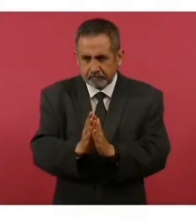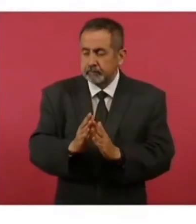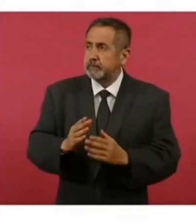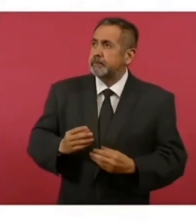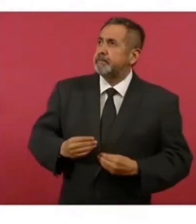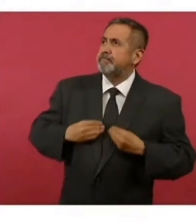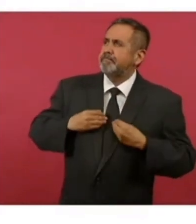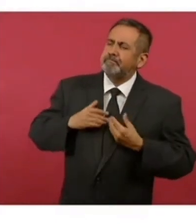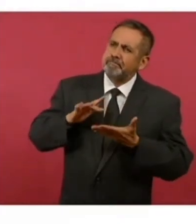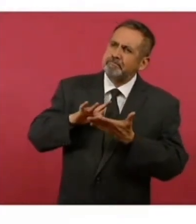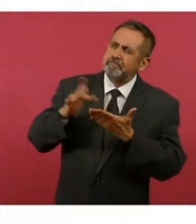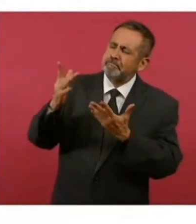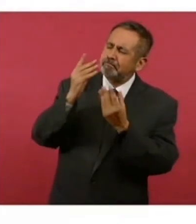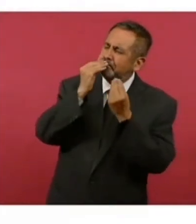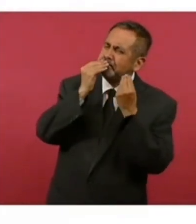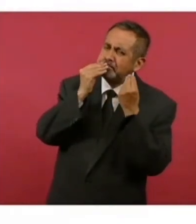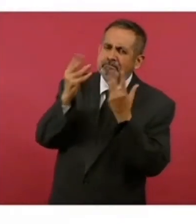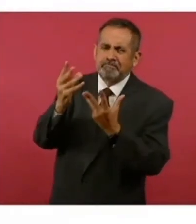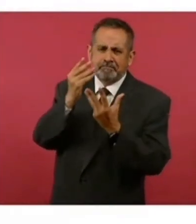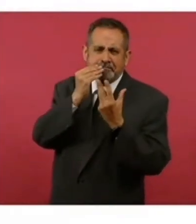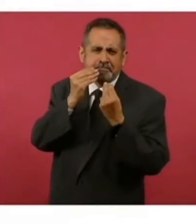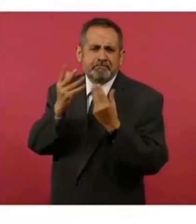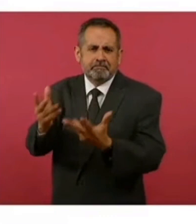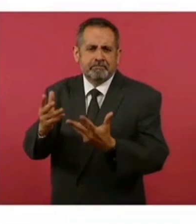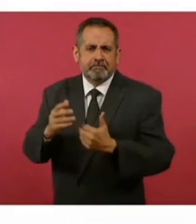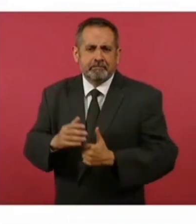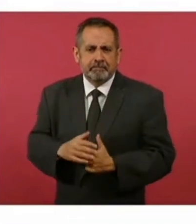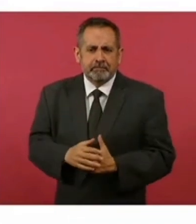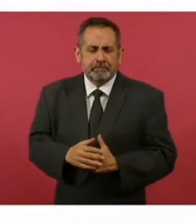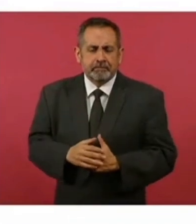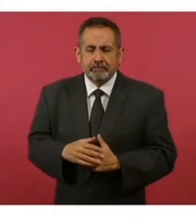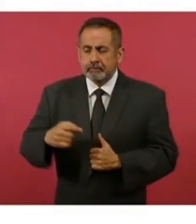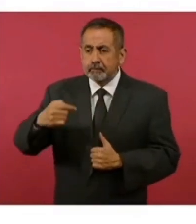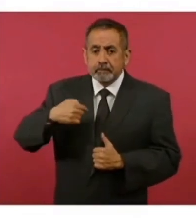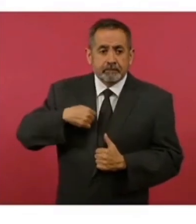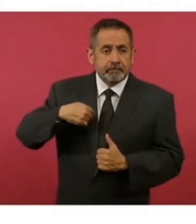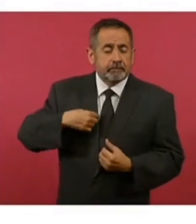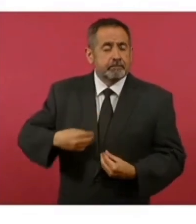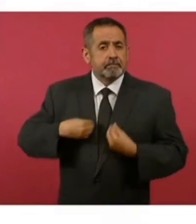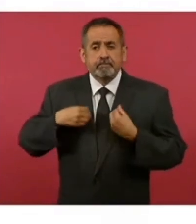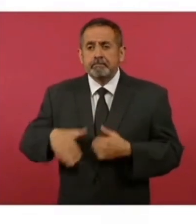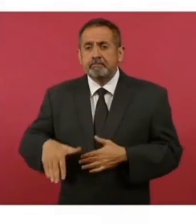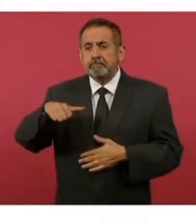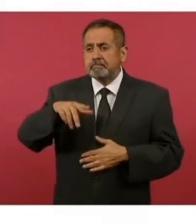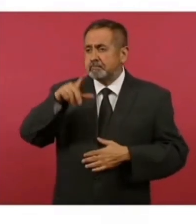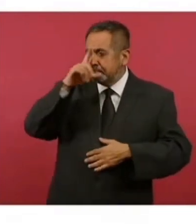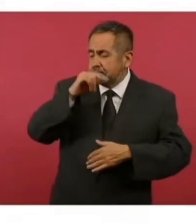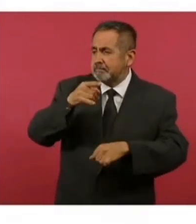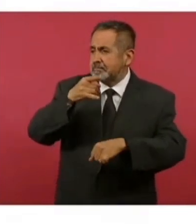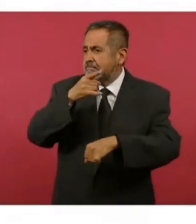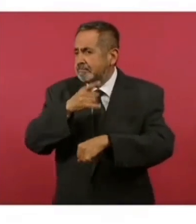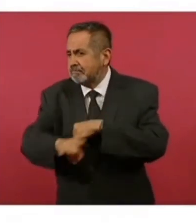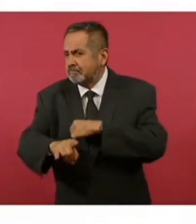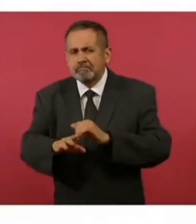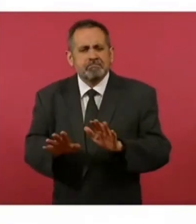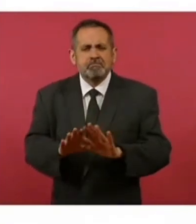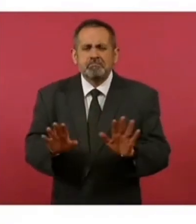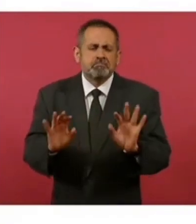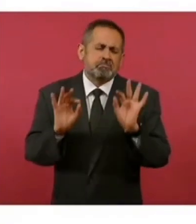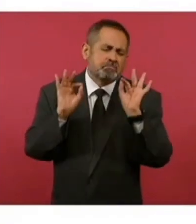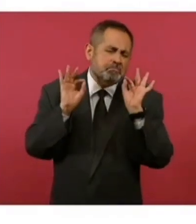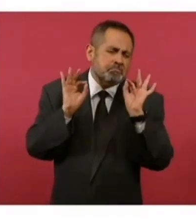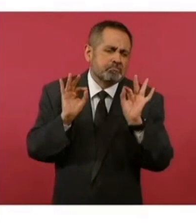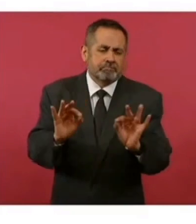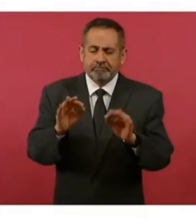porque nunca me diste ni esperanza fallida, ni trabajos injustos,